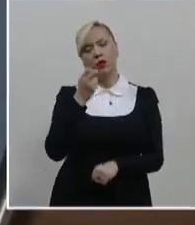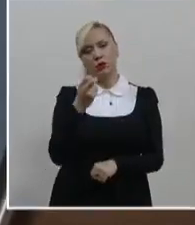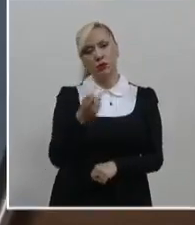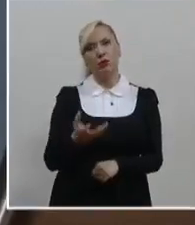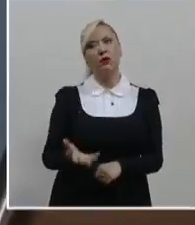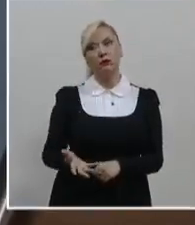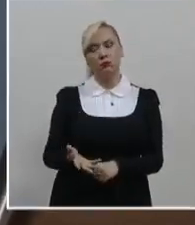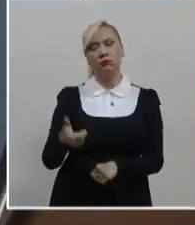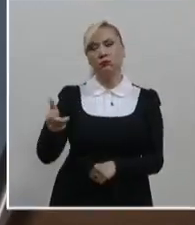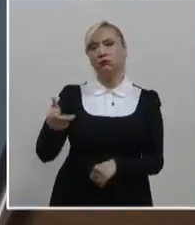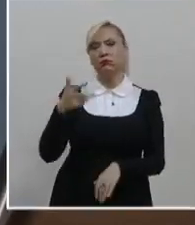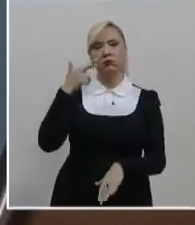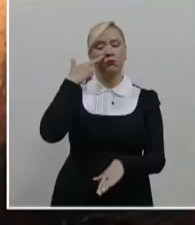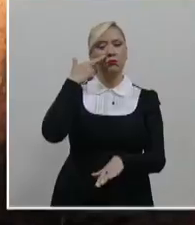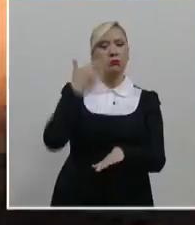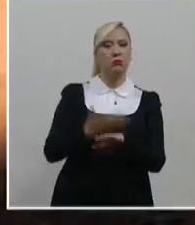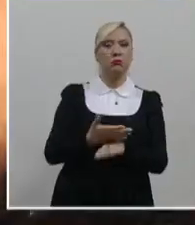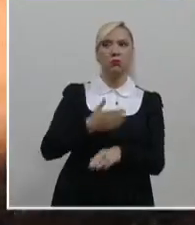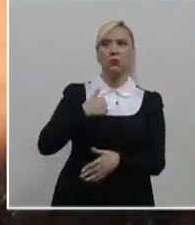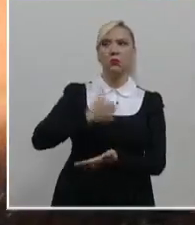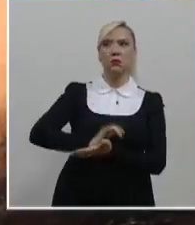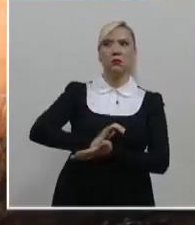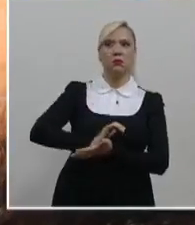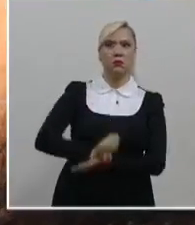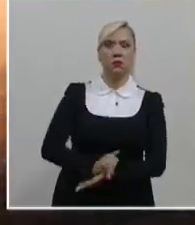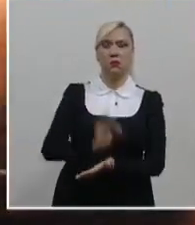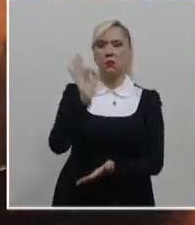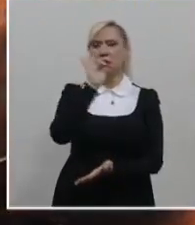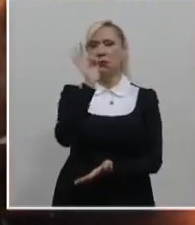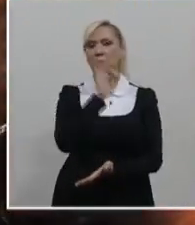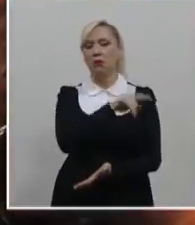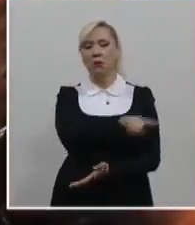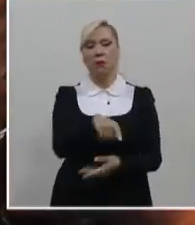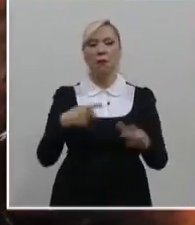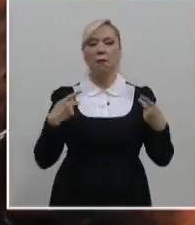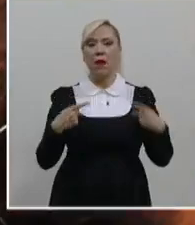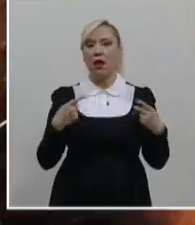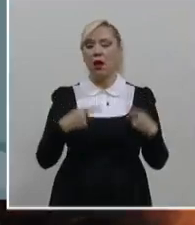responsables de los actos de discriminación en los que incurran los usuarios.